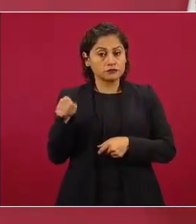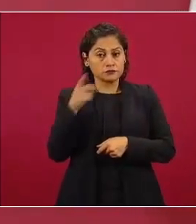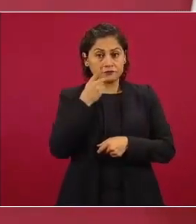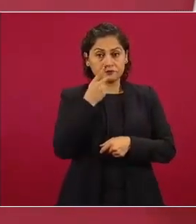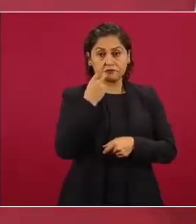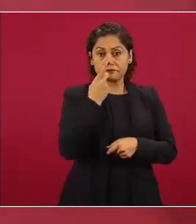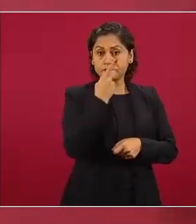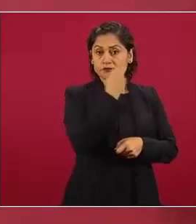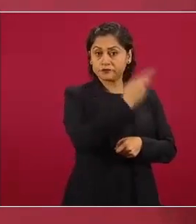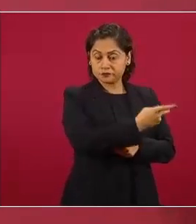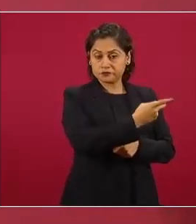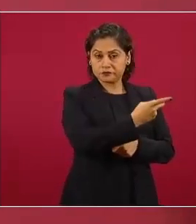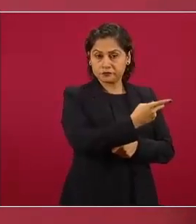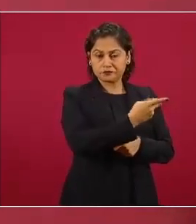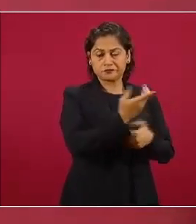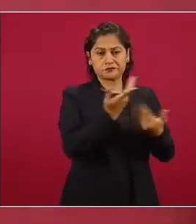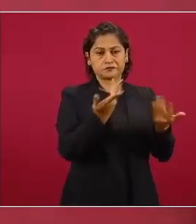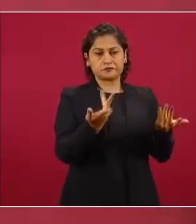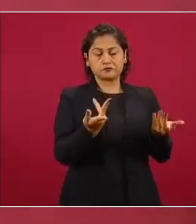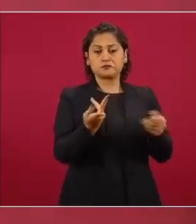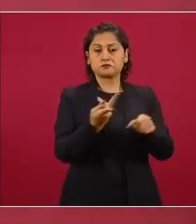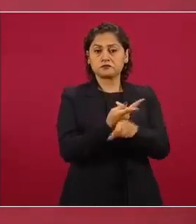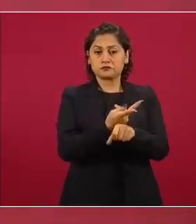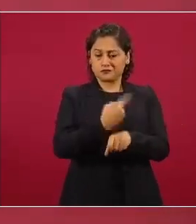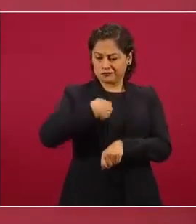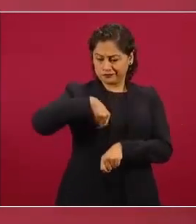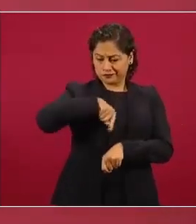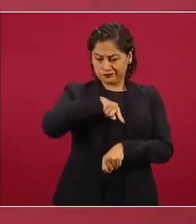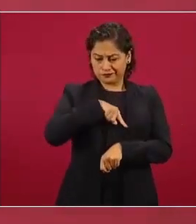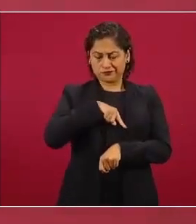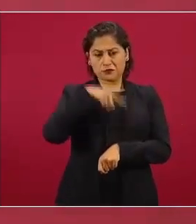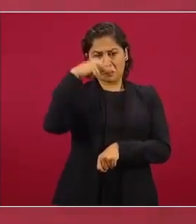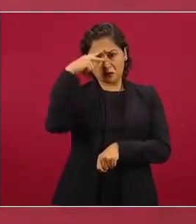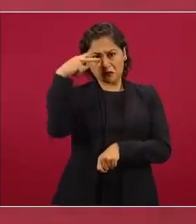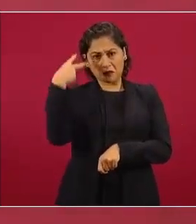nuestra extrañeza